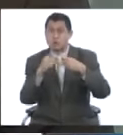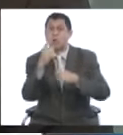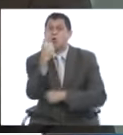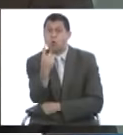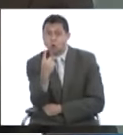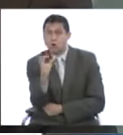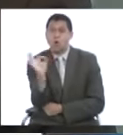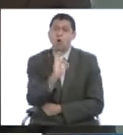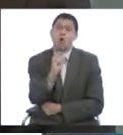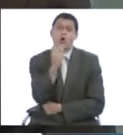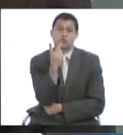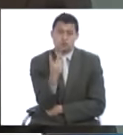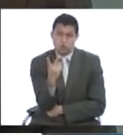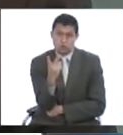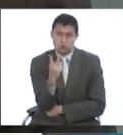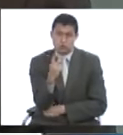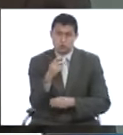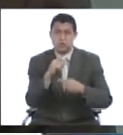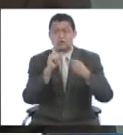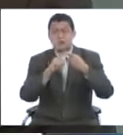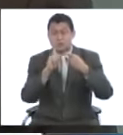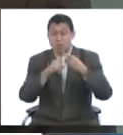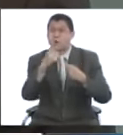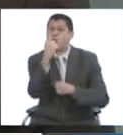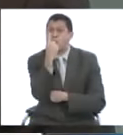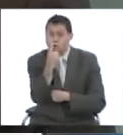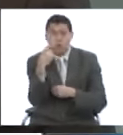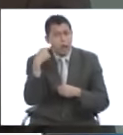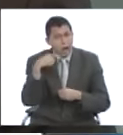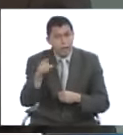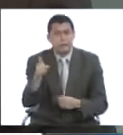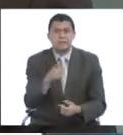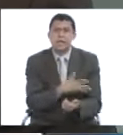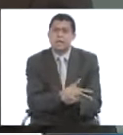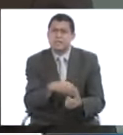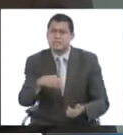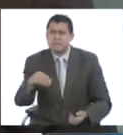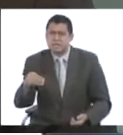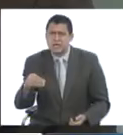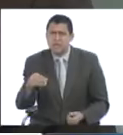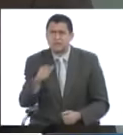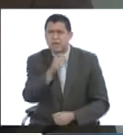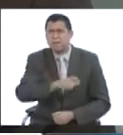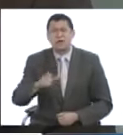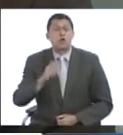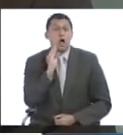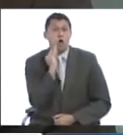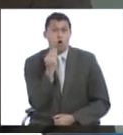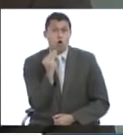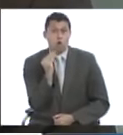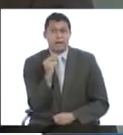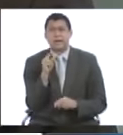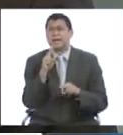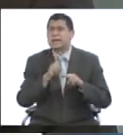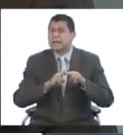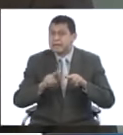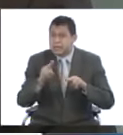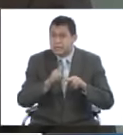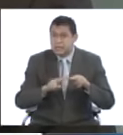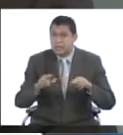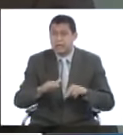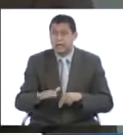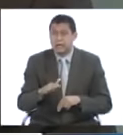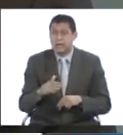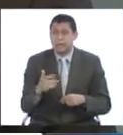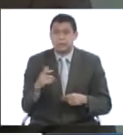y la tipo 2. Cuando nos referimos a la tipo 1, es aquella diabetes que se da en personas muy jóvenes, sobre todo en niños, y es una